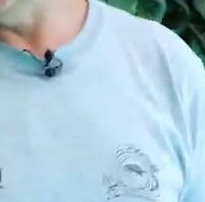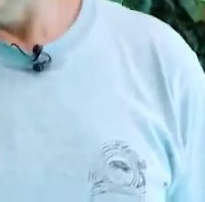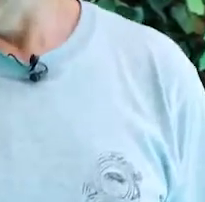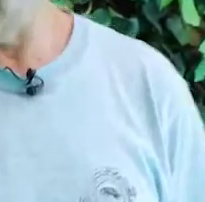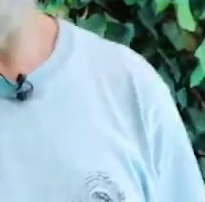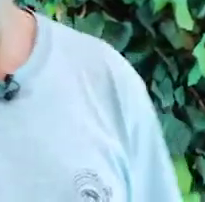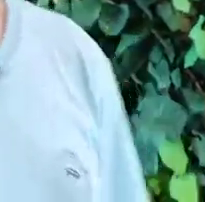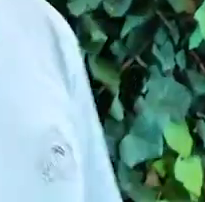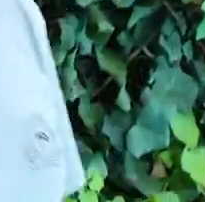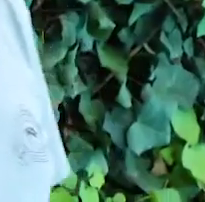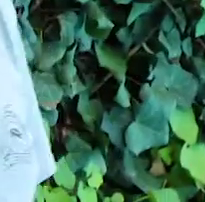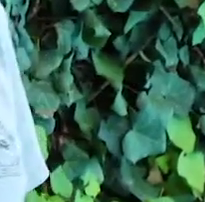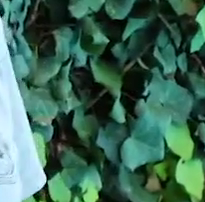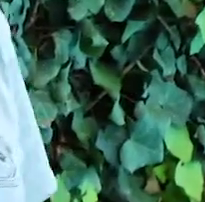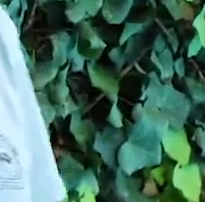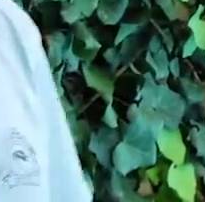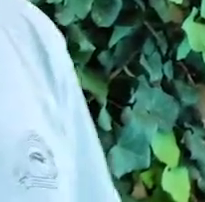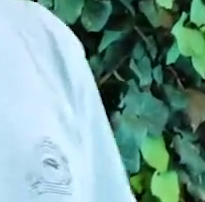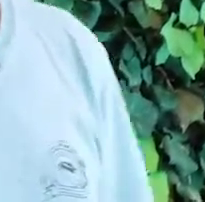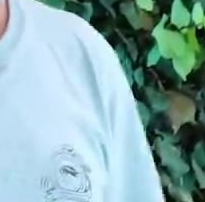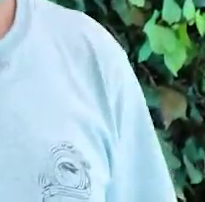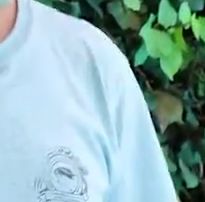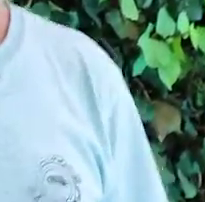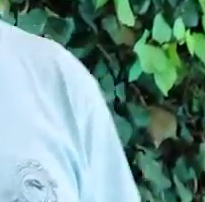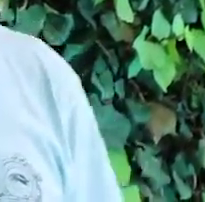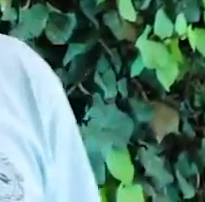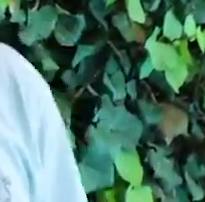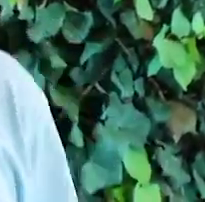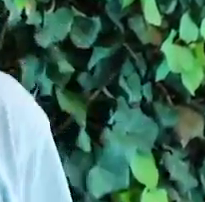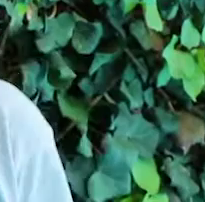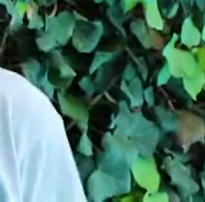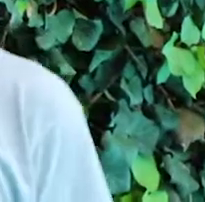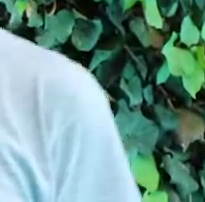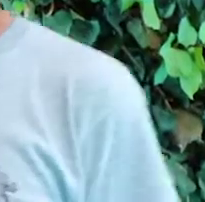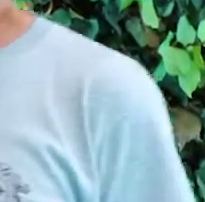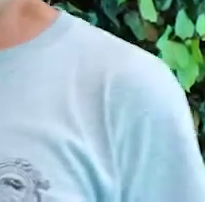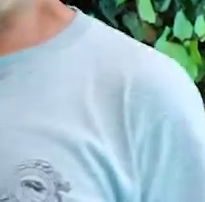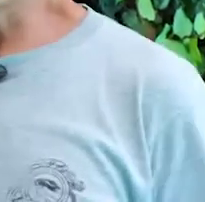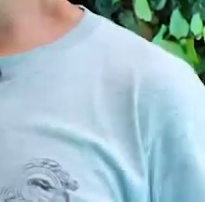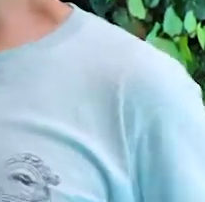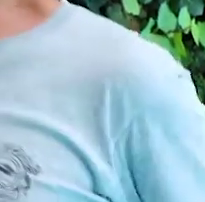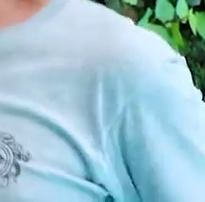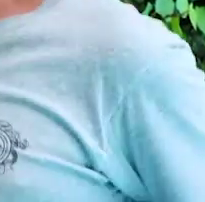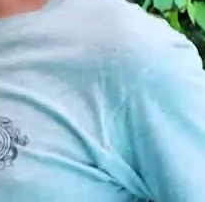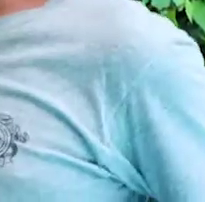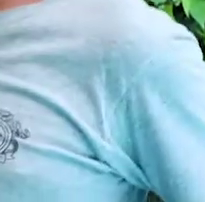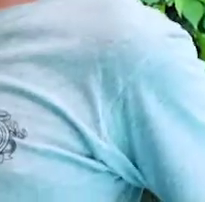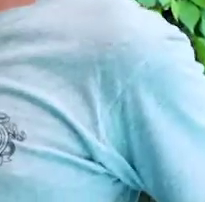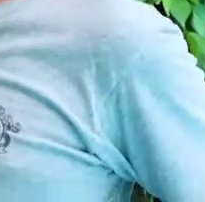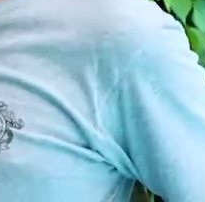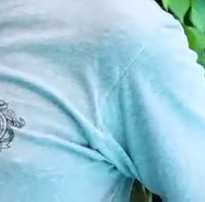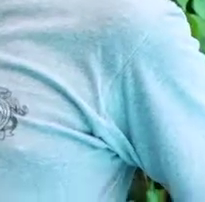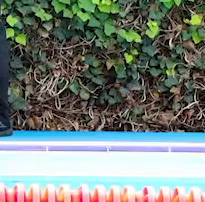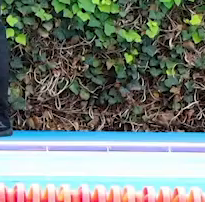a hacer, Jair? Nos vamos a acostar y nos vamos a poner boca arriba, poniendo los codos